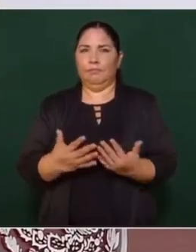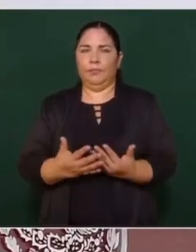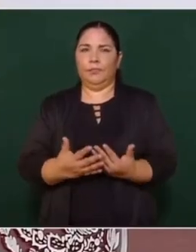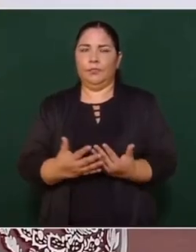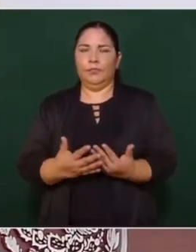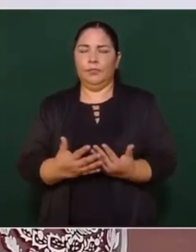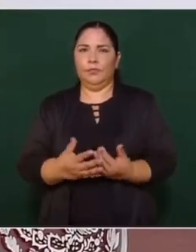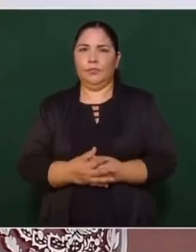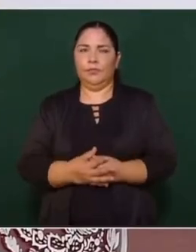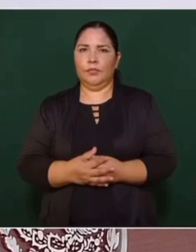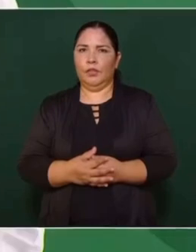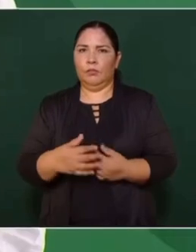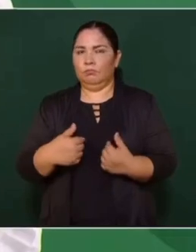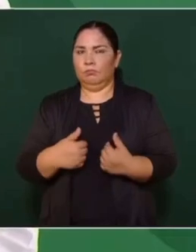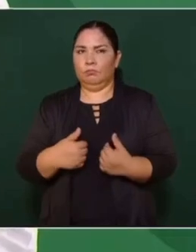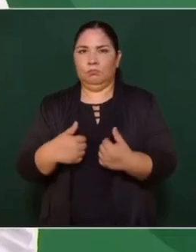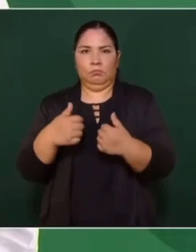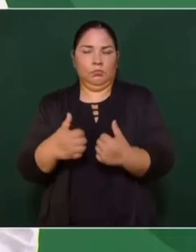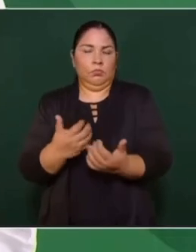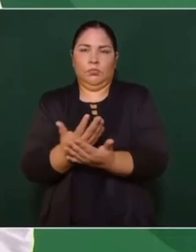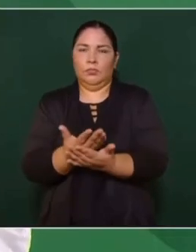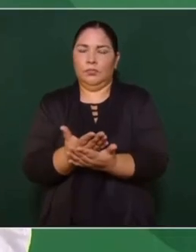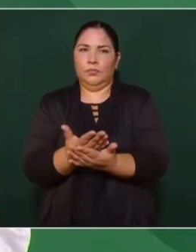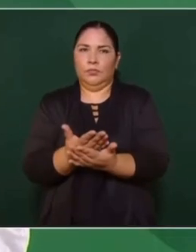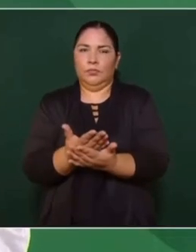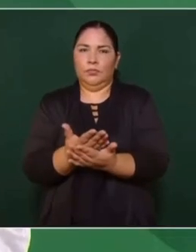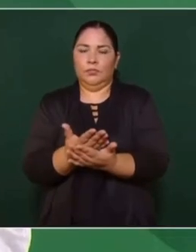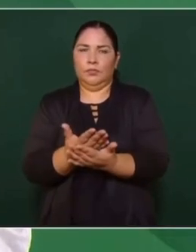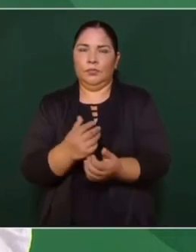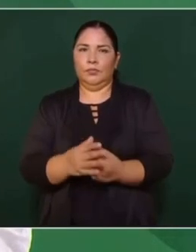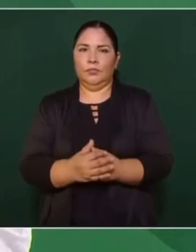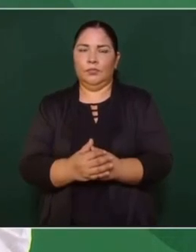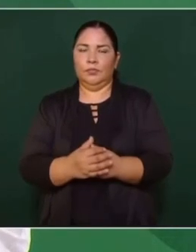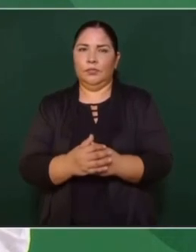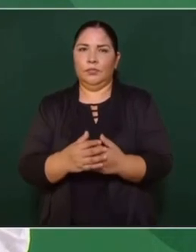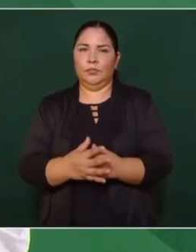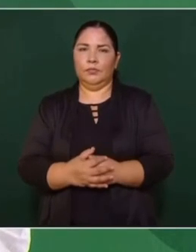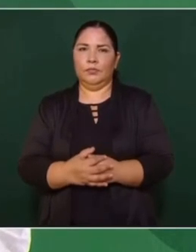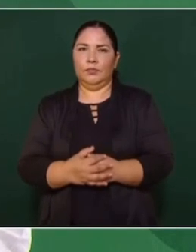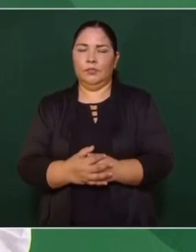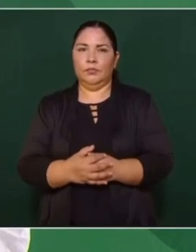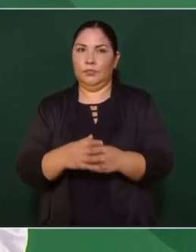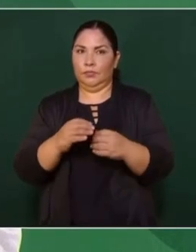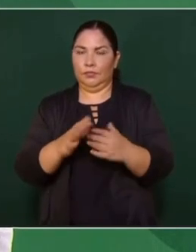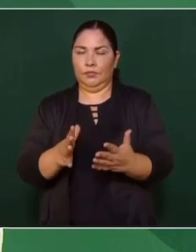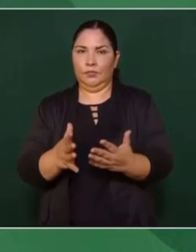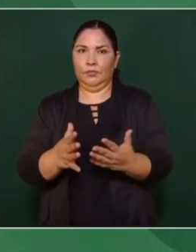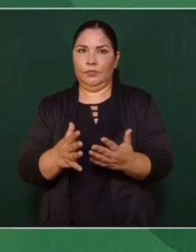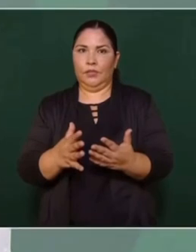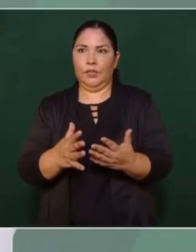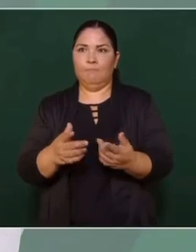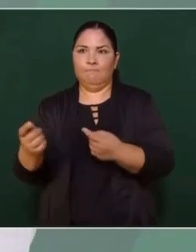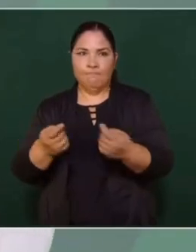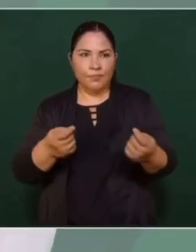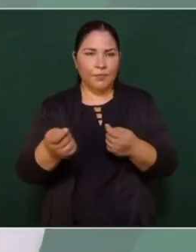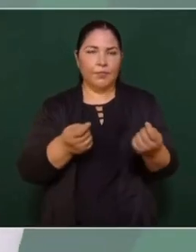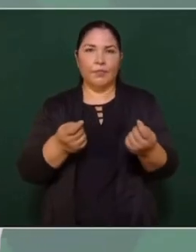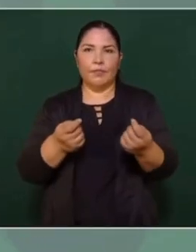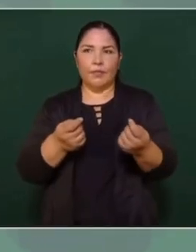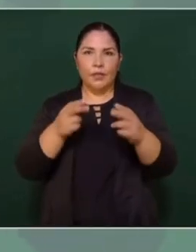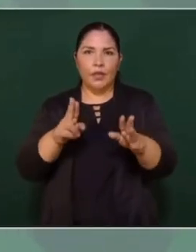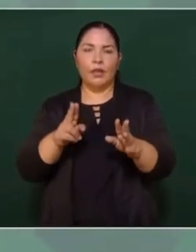estamos en espera de que se lleve a la práctica el principio